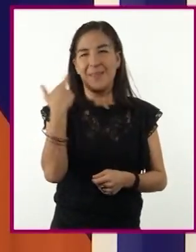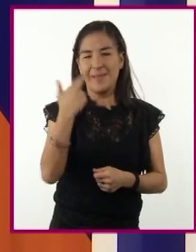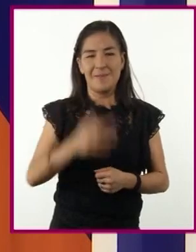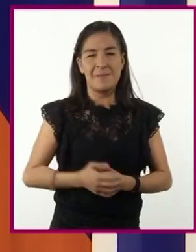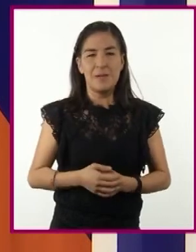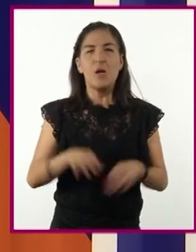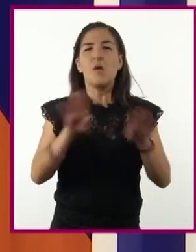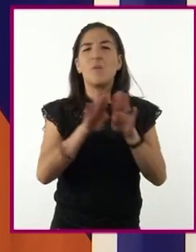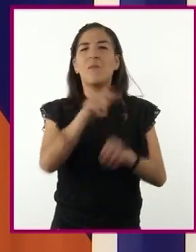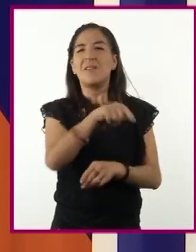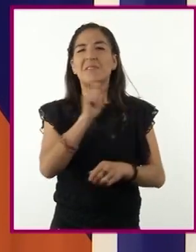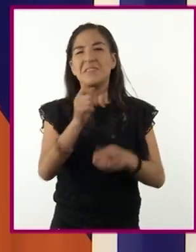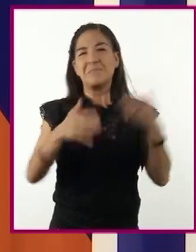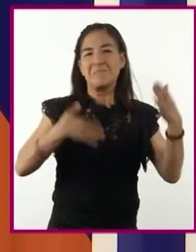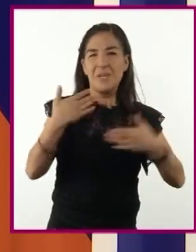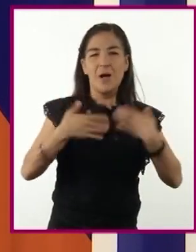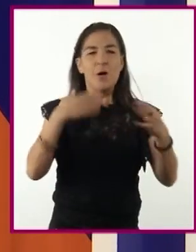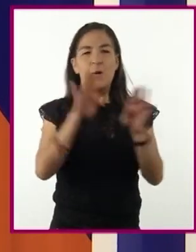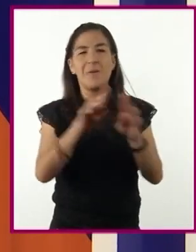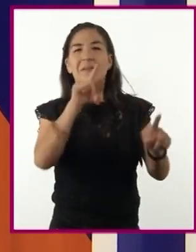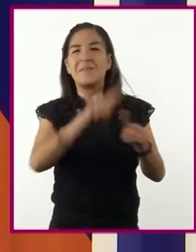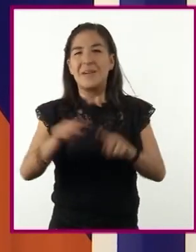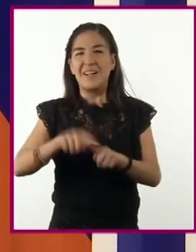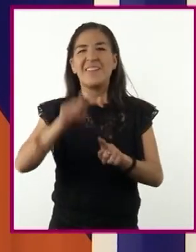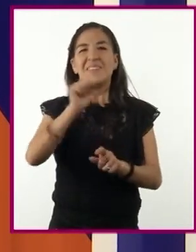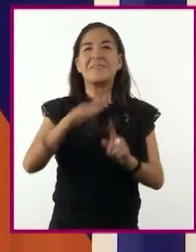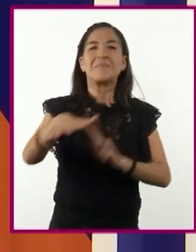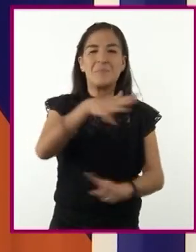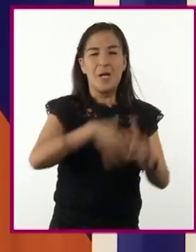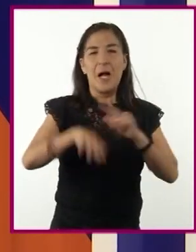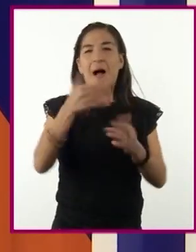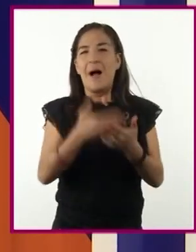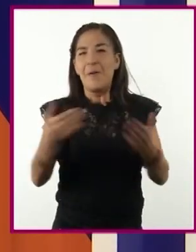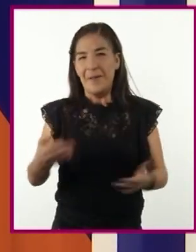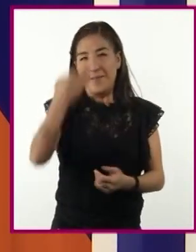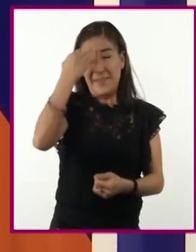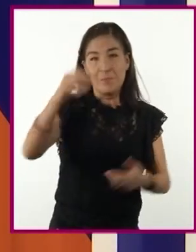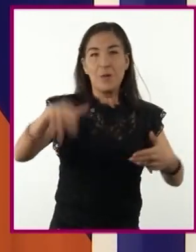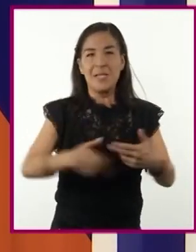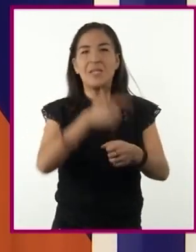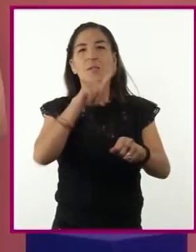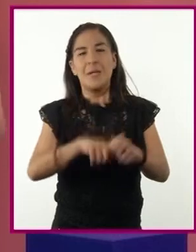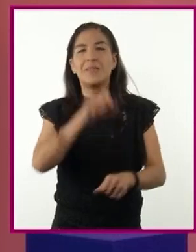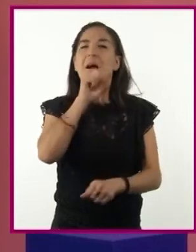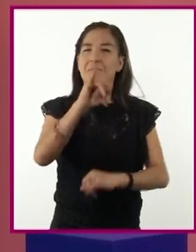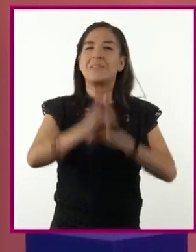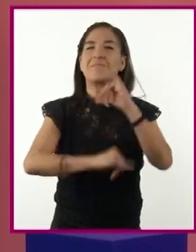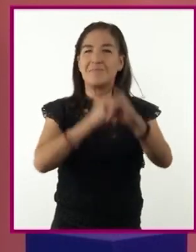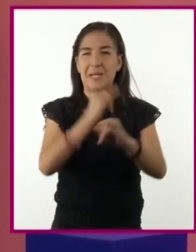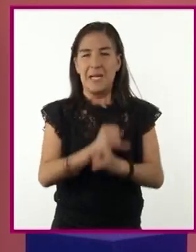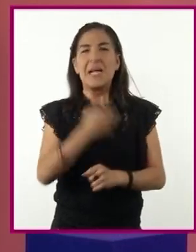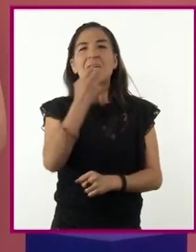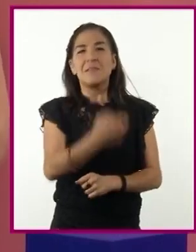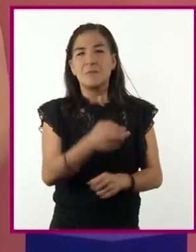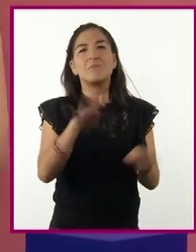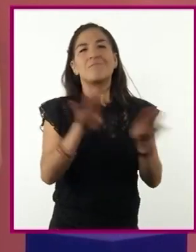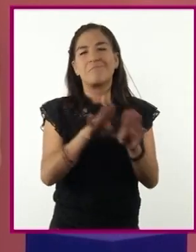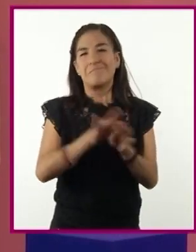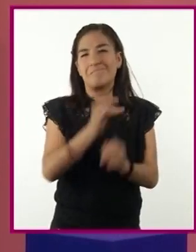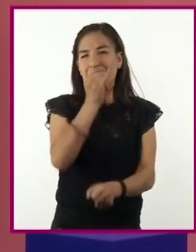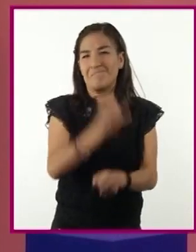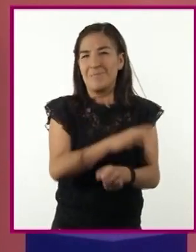entretenimiento visten casi todo el panorama radiofónico actual, nacional e internacional, por lo que resulta casi